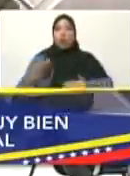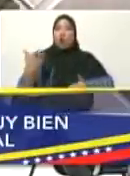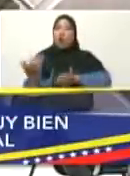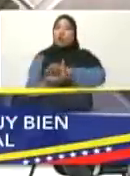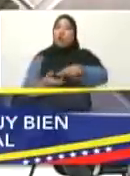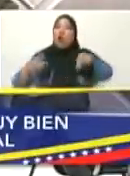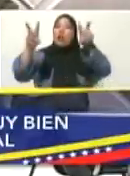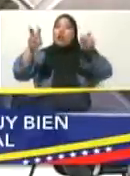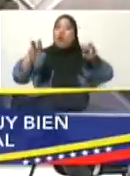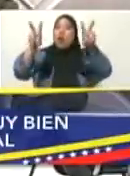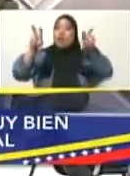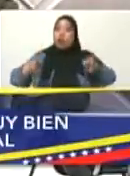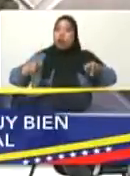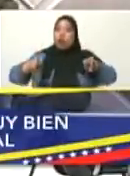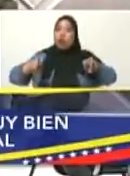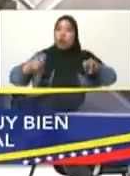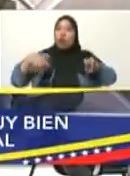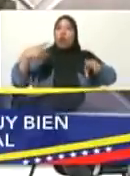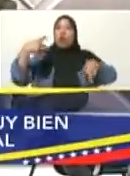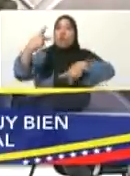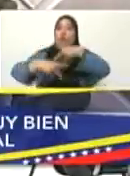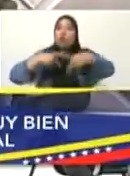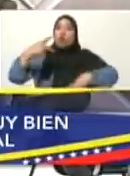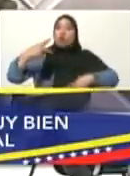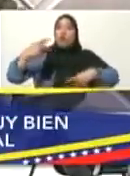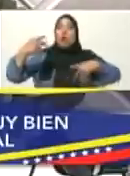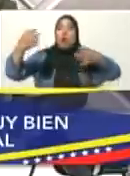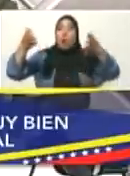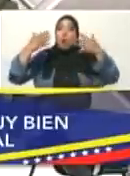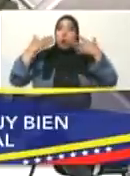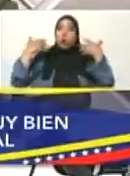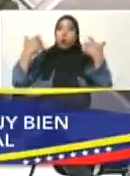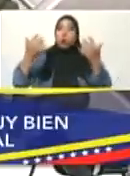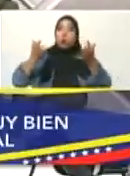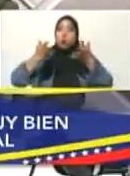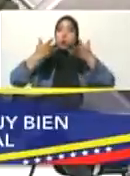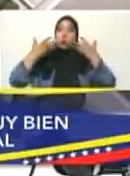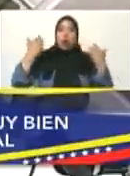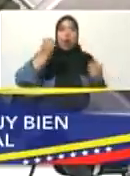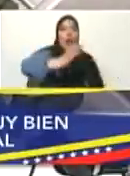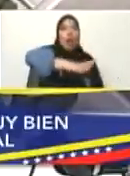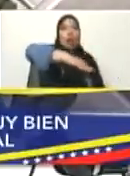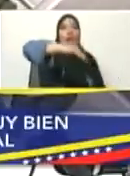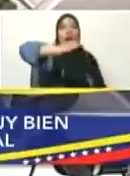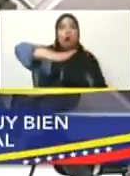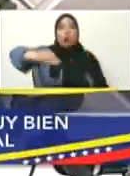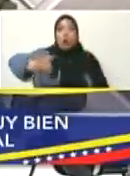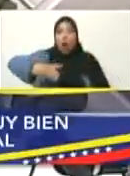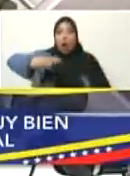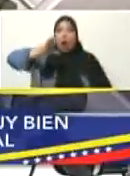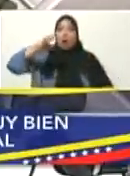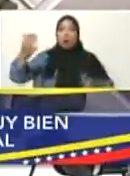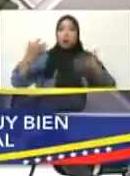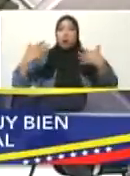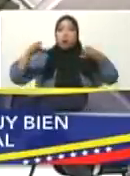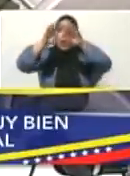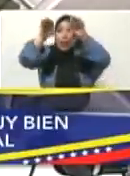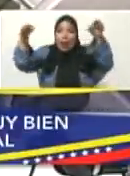nuevo, producto del calentamiento de los mares, del calentamiento global,